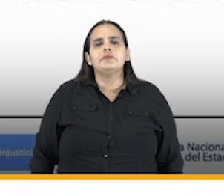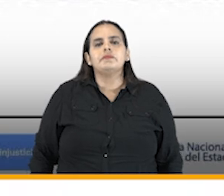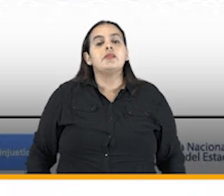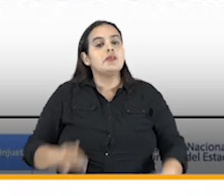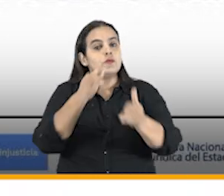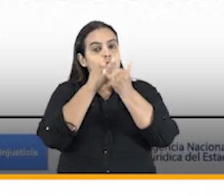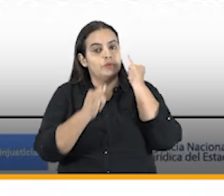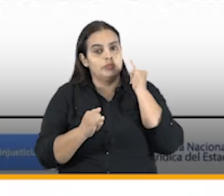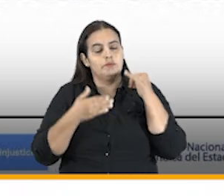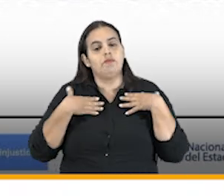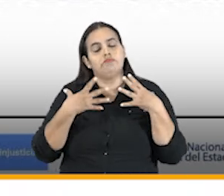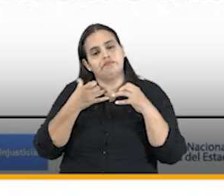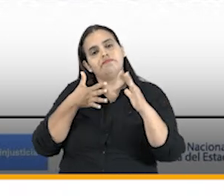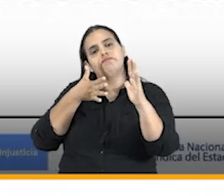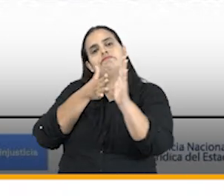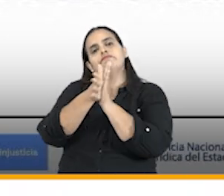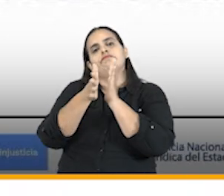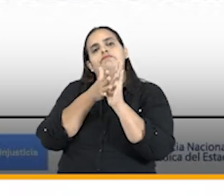quiero